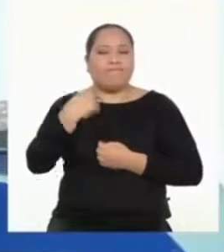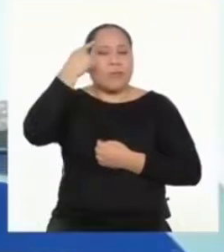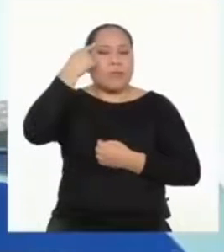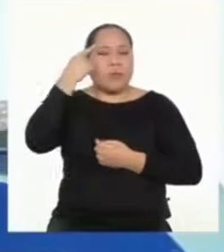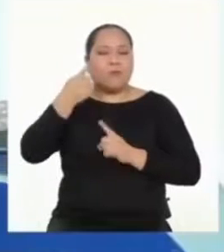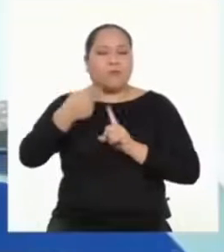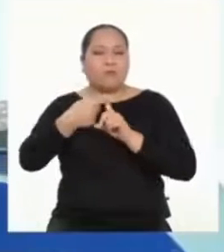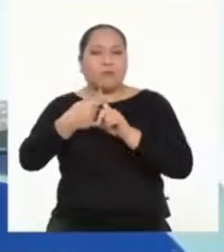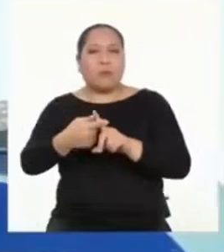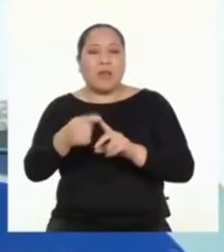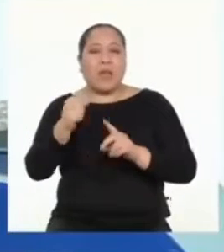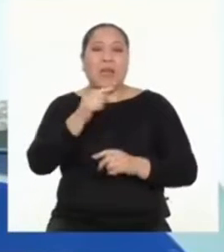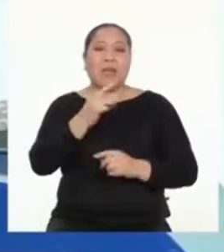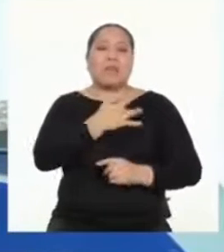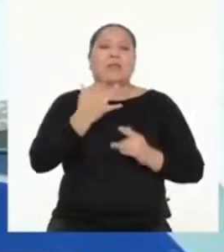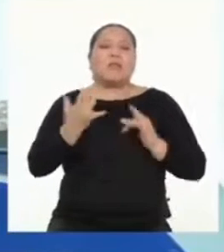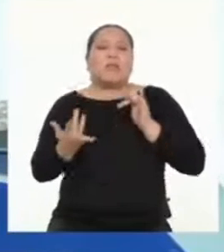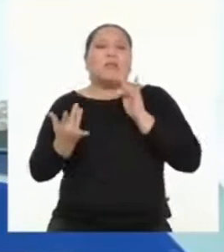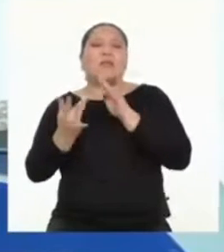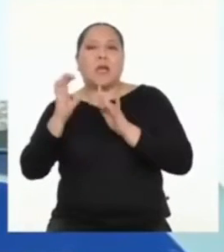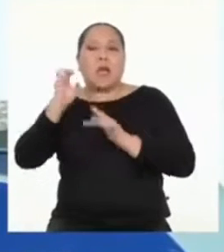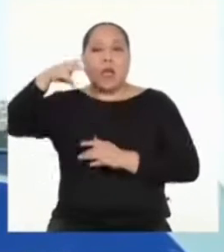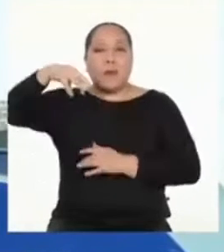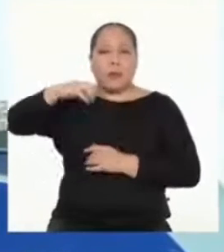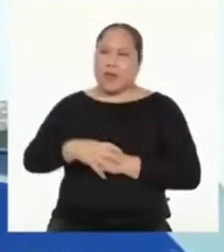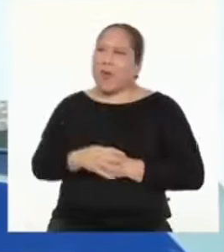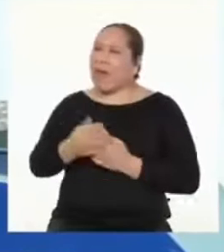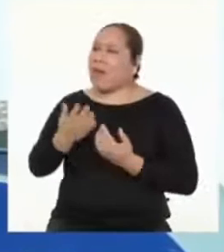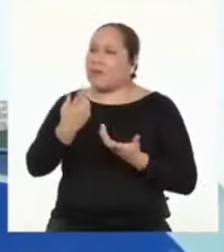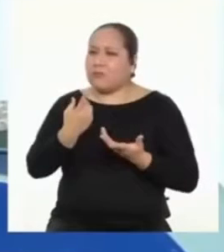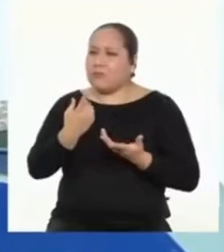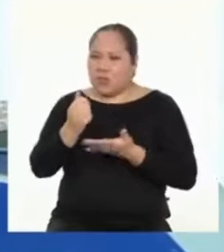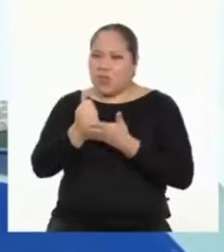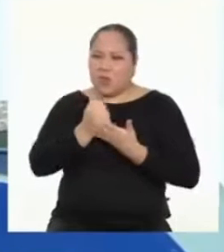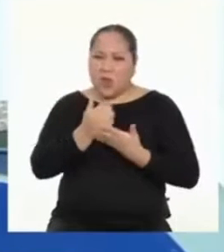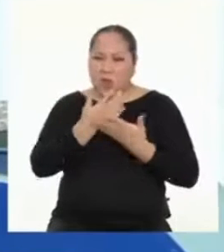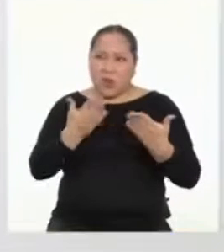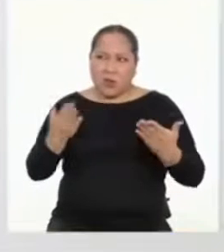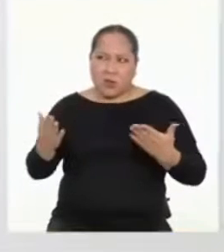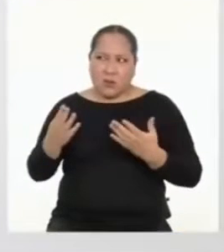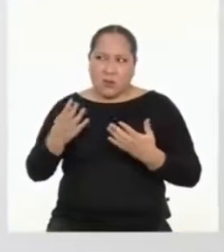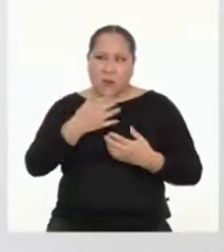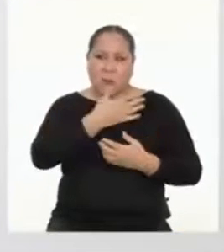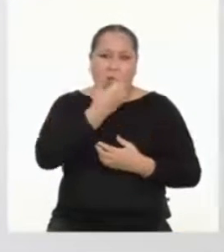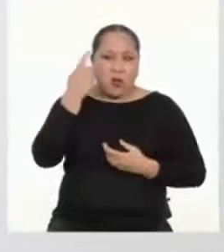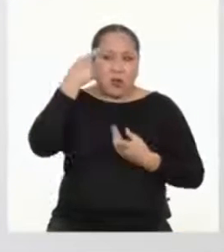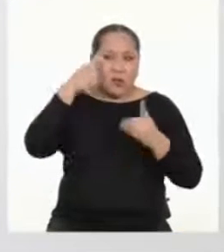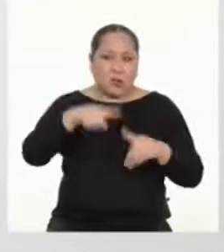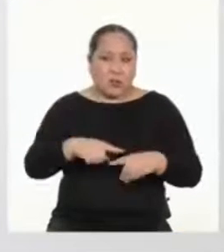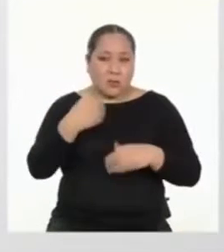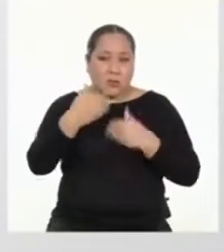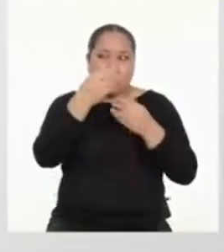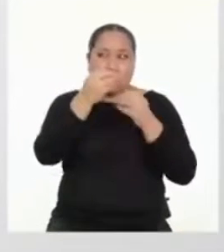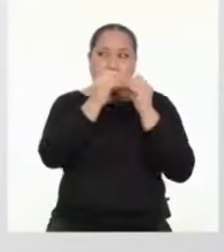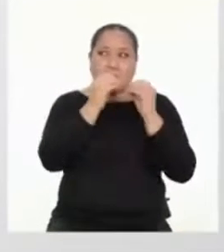¿Hay algunas cosas que podamos hacer que nos ayuden a tomar buenas decisiones y resolver problemas? Estos son algunos